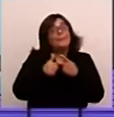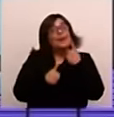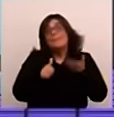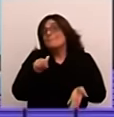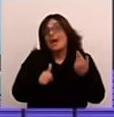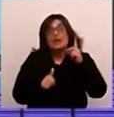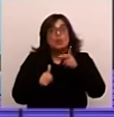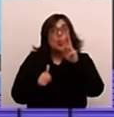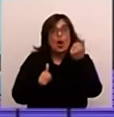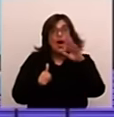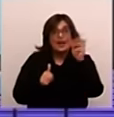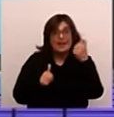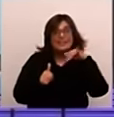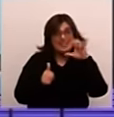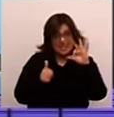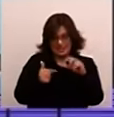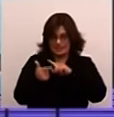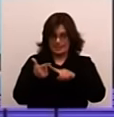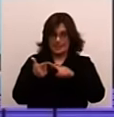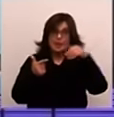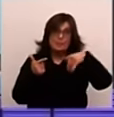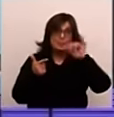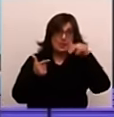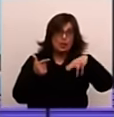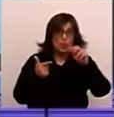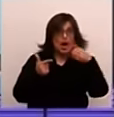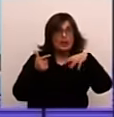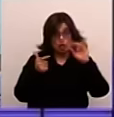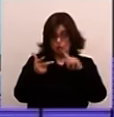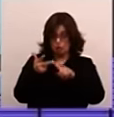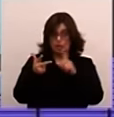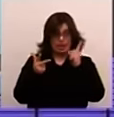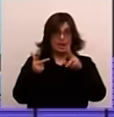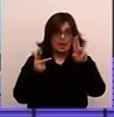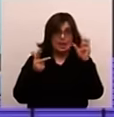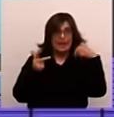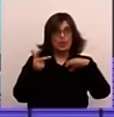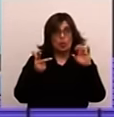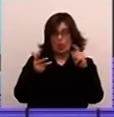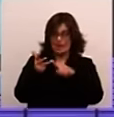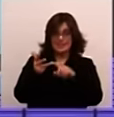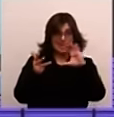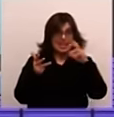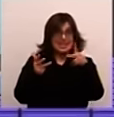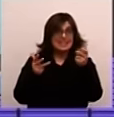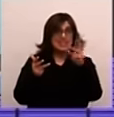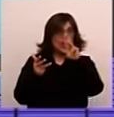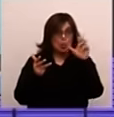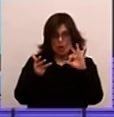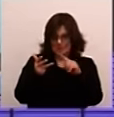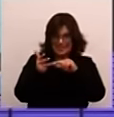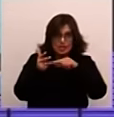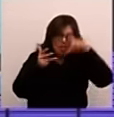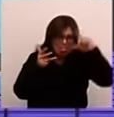más que nada minuanos, más que nada guenoas y charrúas. Y los charrúas eran los menos, para que tengan una idea, eran los más cortos en número.